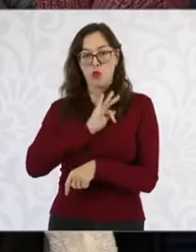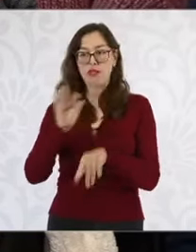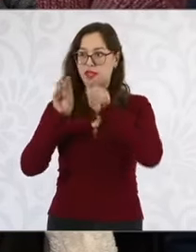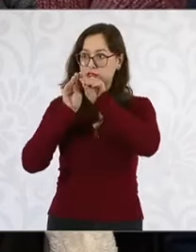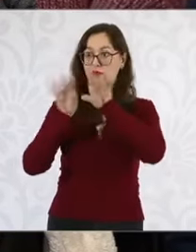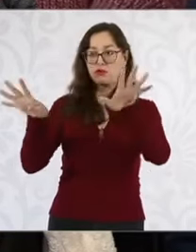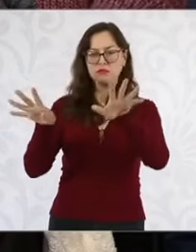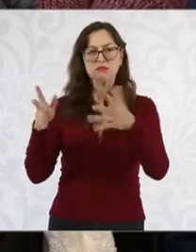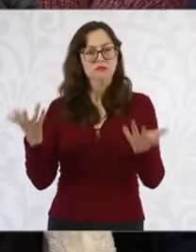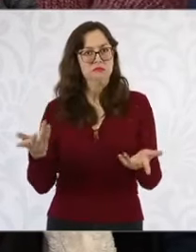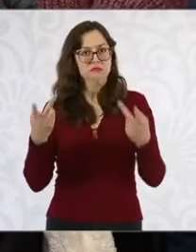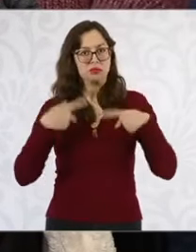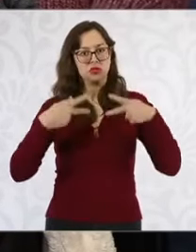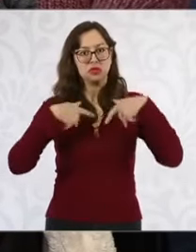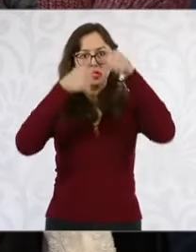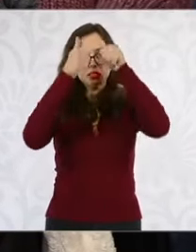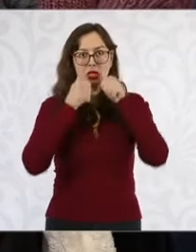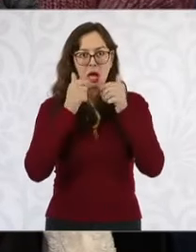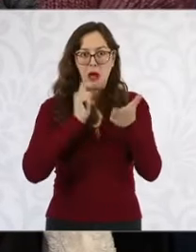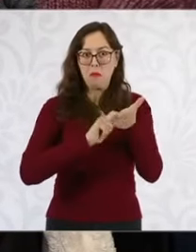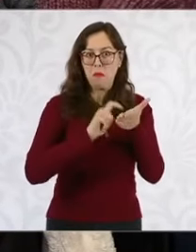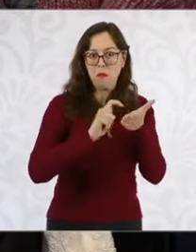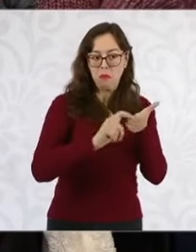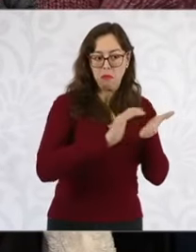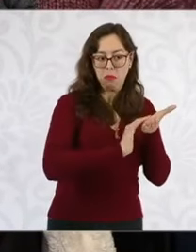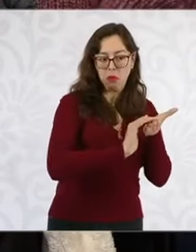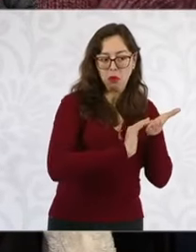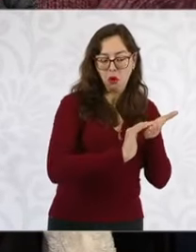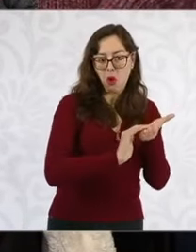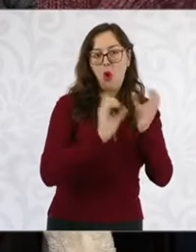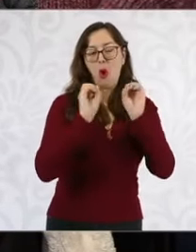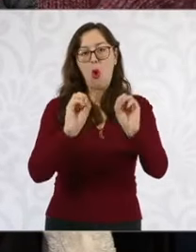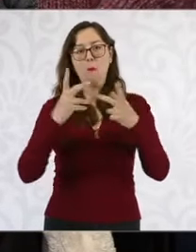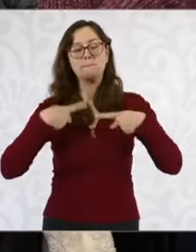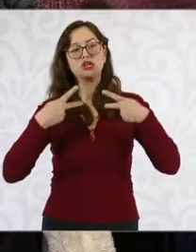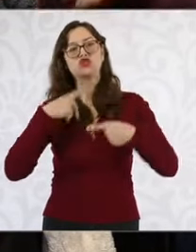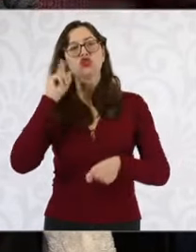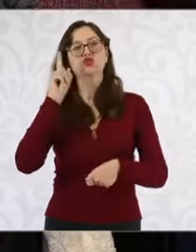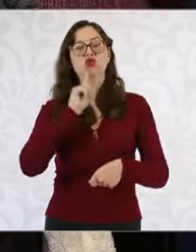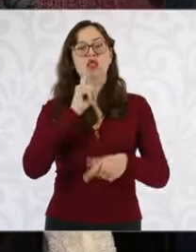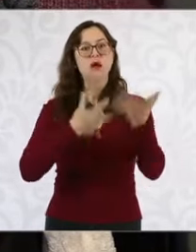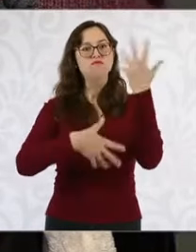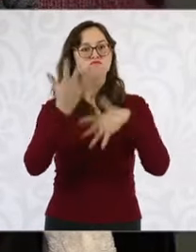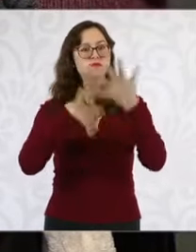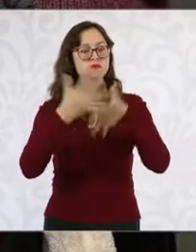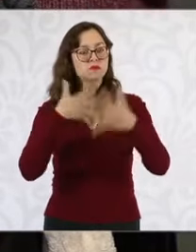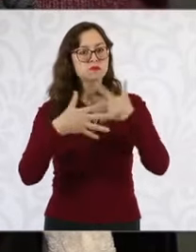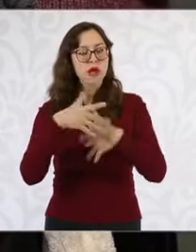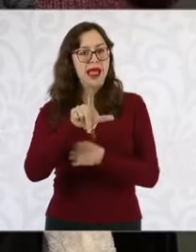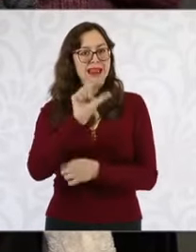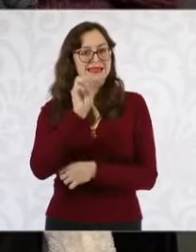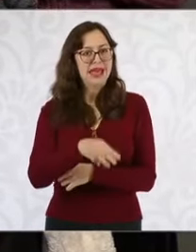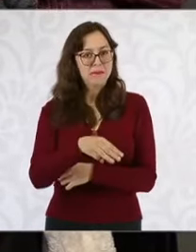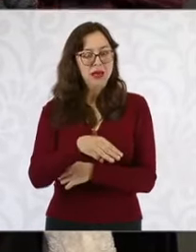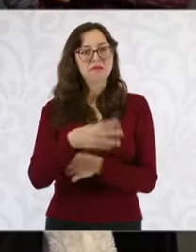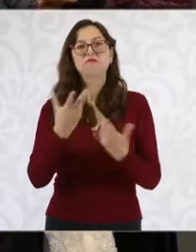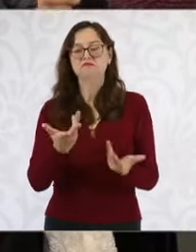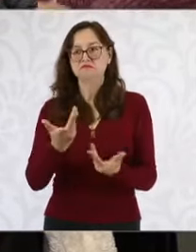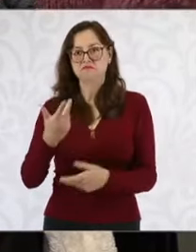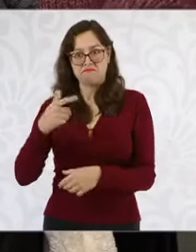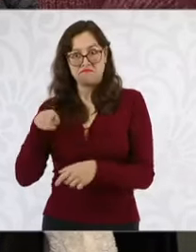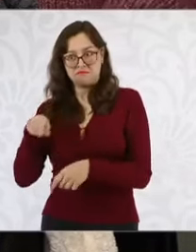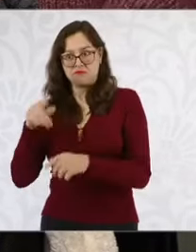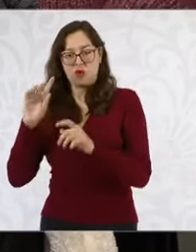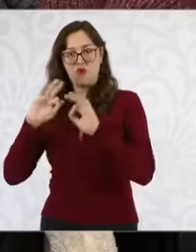para las personas con discapacidad visual o la lengua de señas para las personas con discapacidad auditiva. A raíz de mi visita